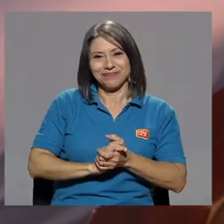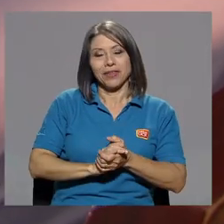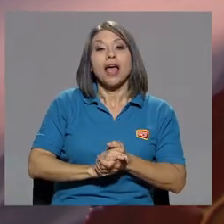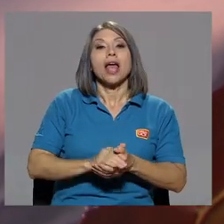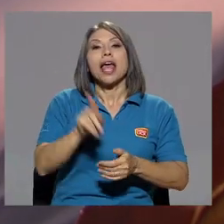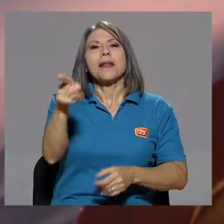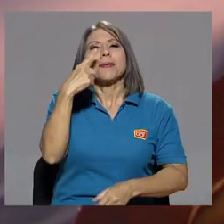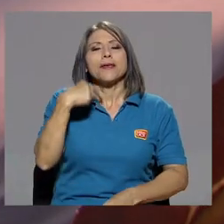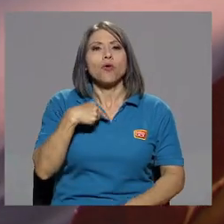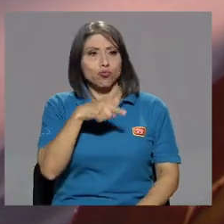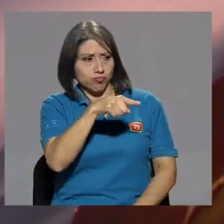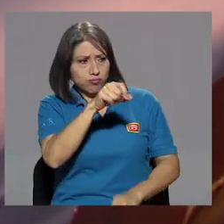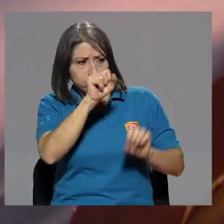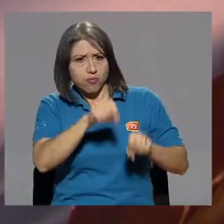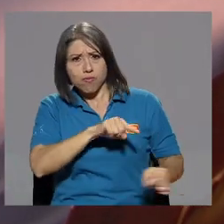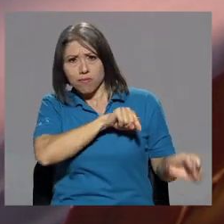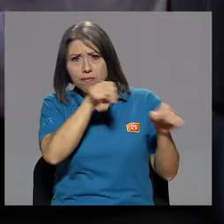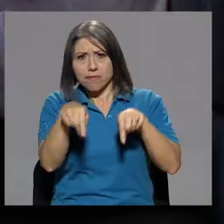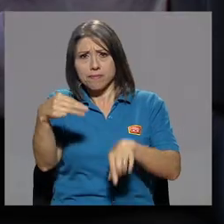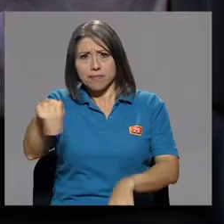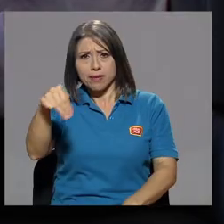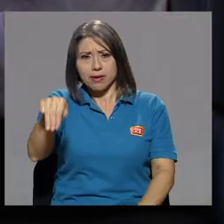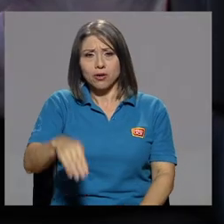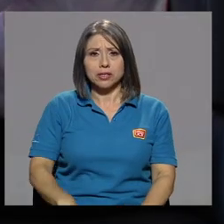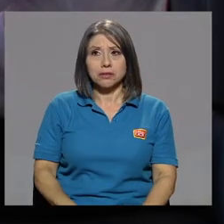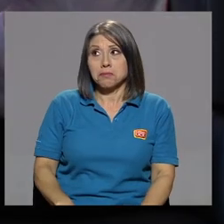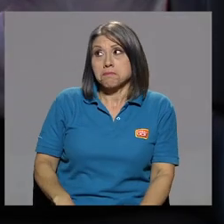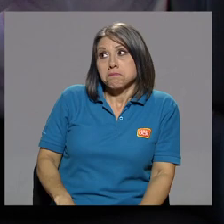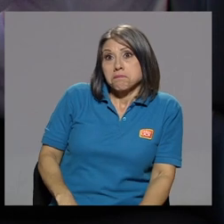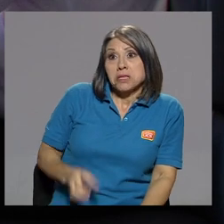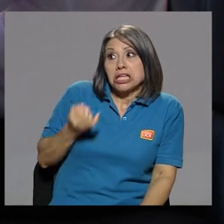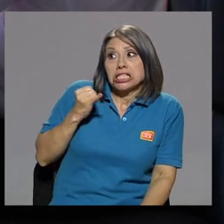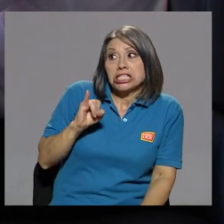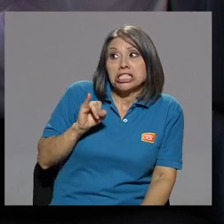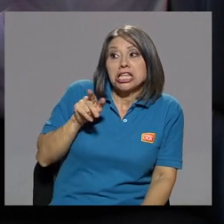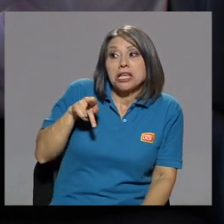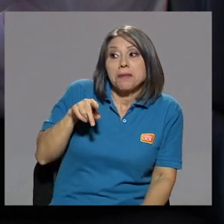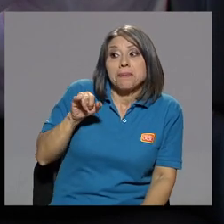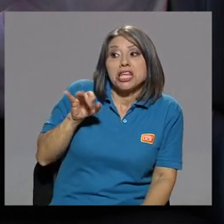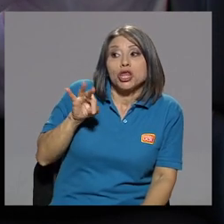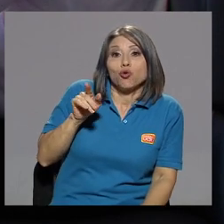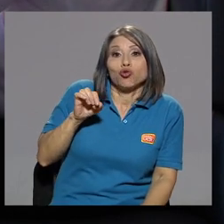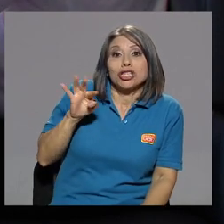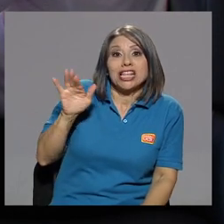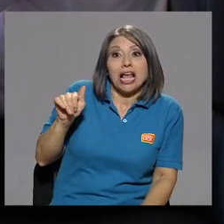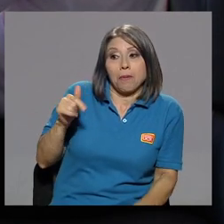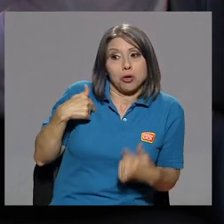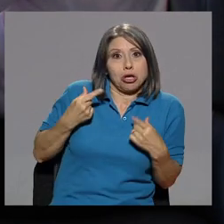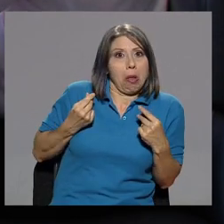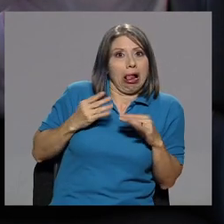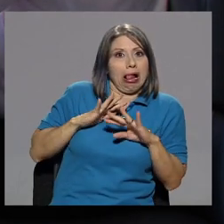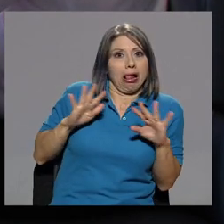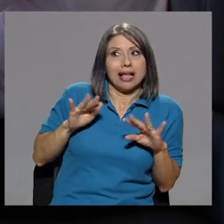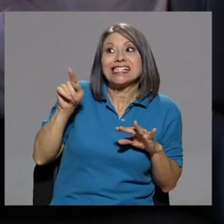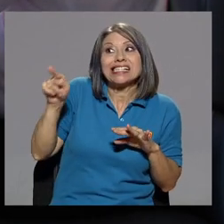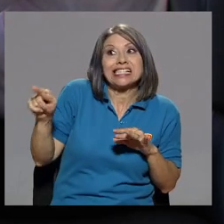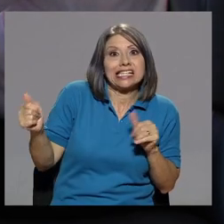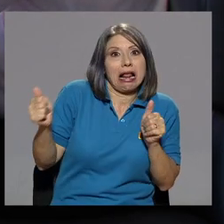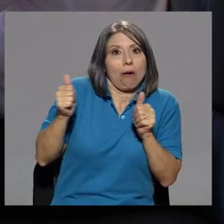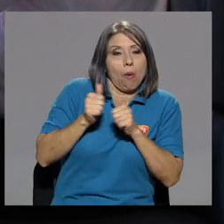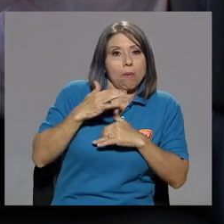Me dice, usted puede venir el miércoles. Y ahí, si Pitucita, no es que no tenía plata. Si Pitucita va por mí, porque